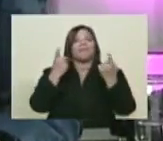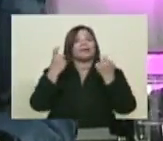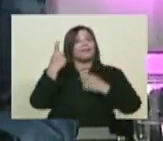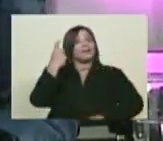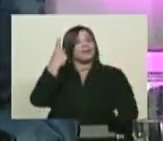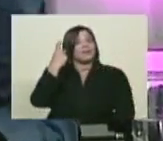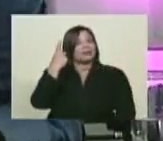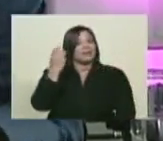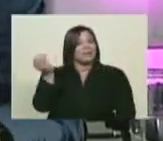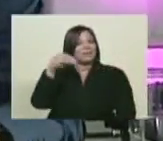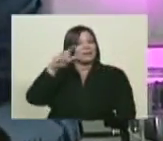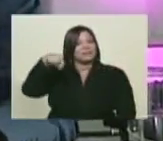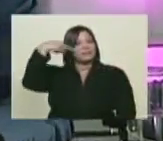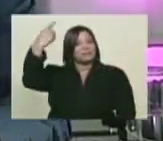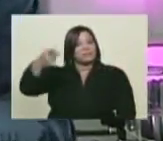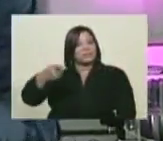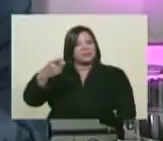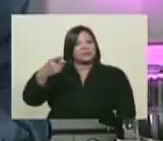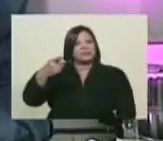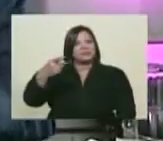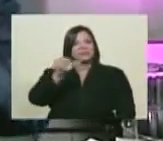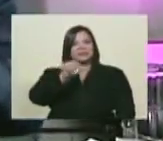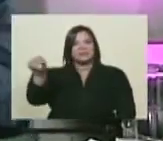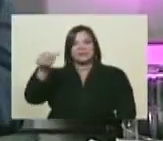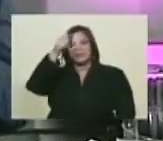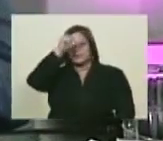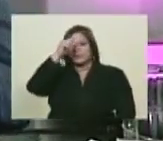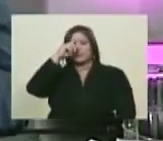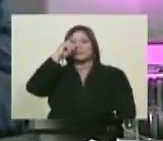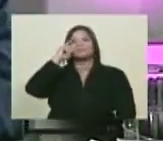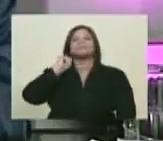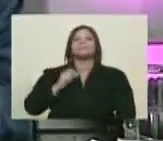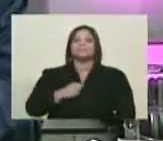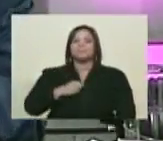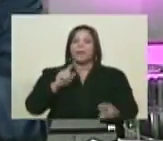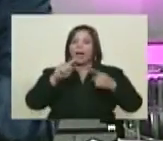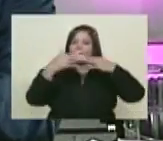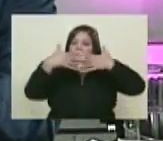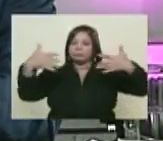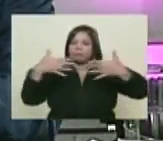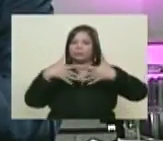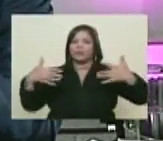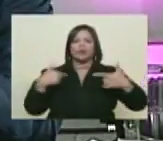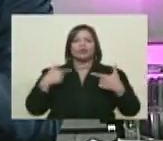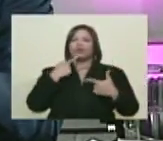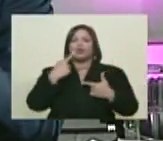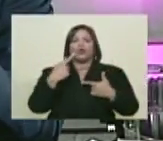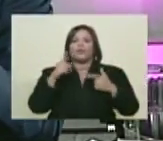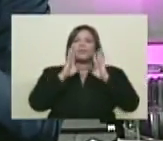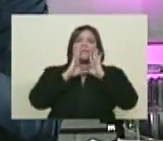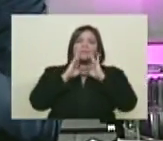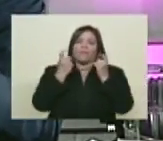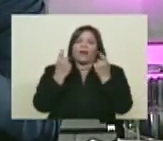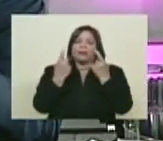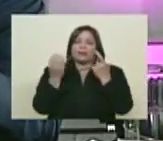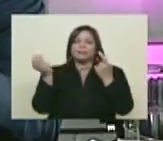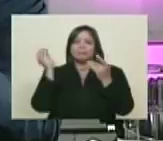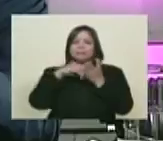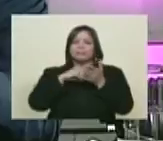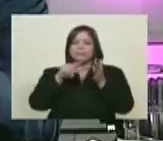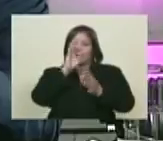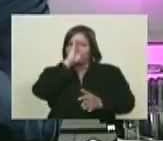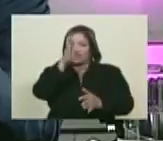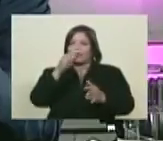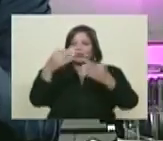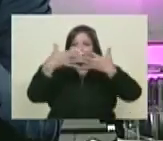la segunda parte que veremos el próximo domingo. Hay algunos fragmentos, yo no pude verla, te lo confieso, en directo,